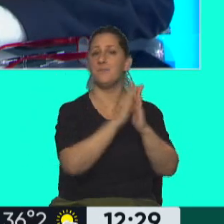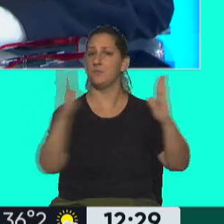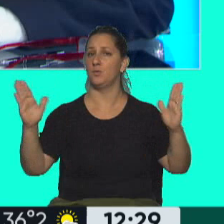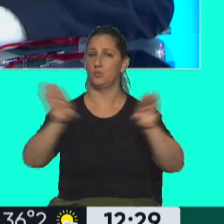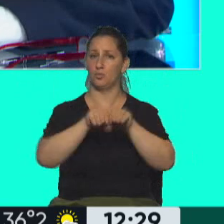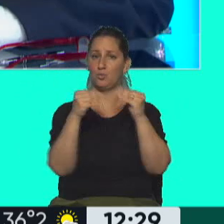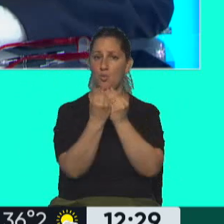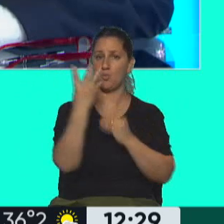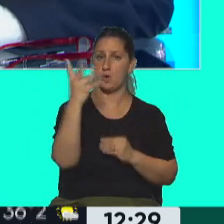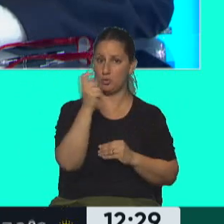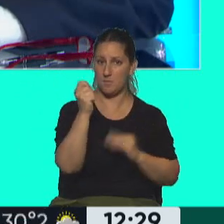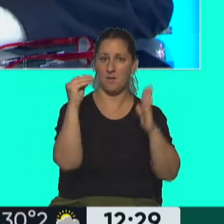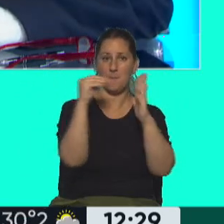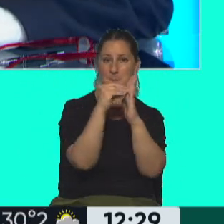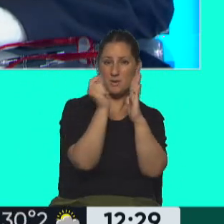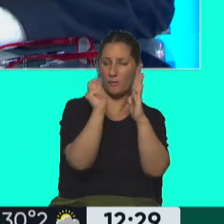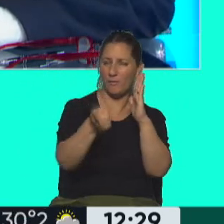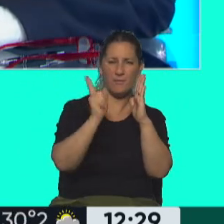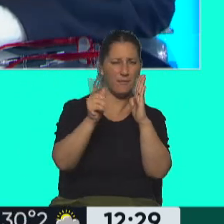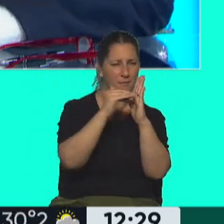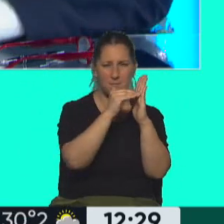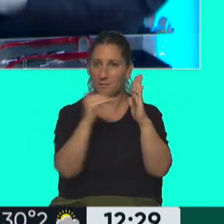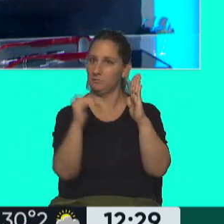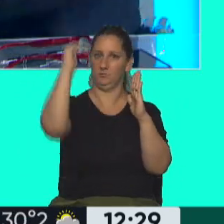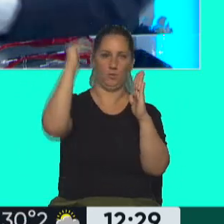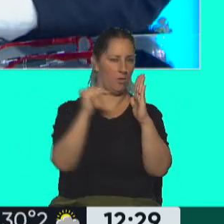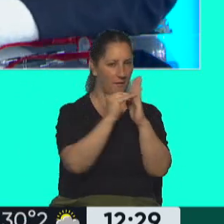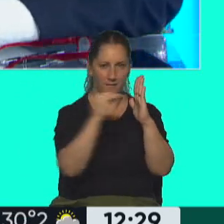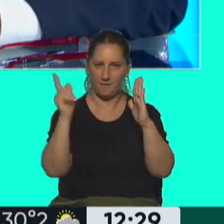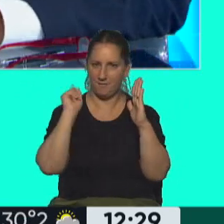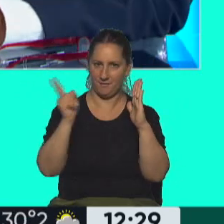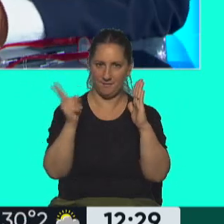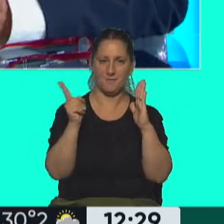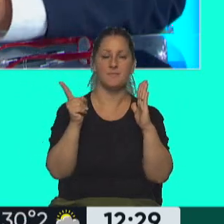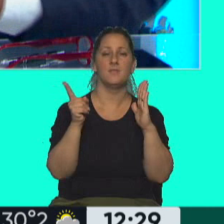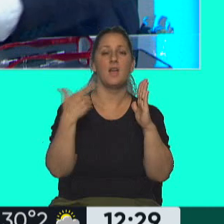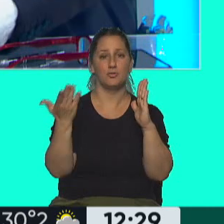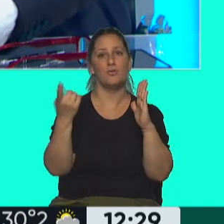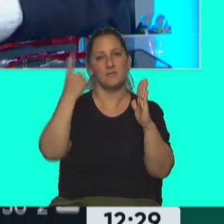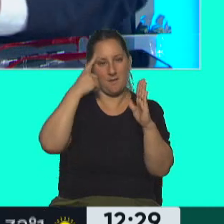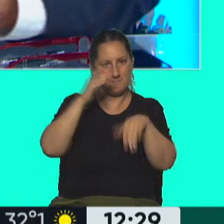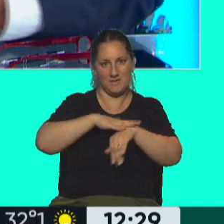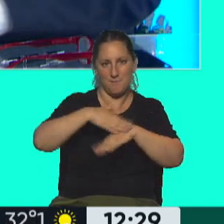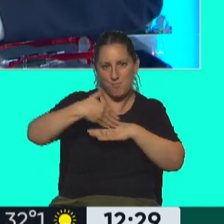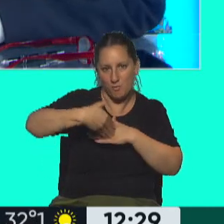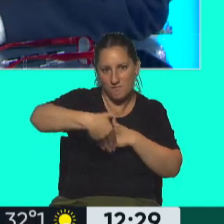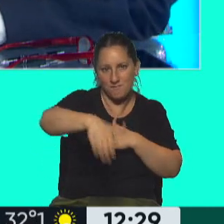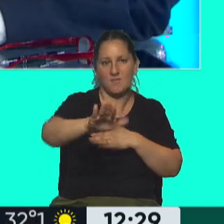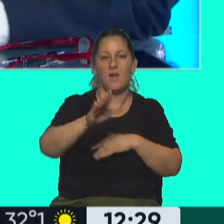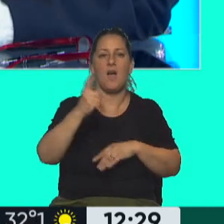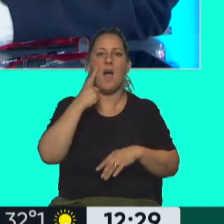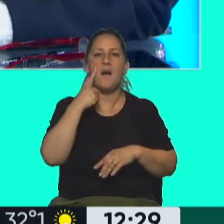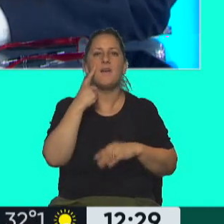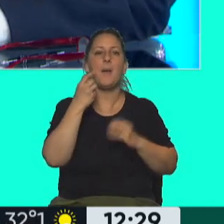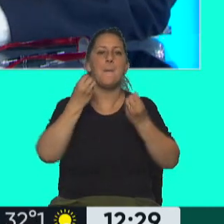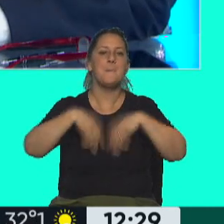congelamiento de precios durante 4 meses. Entonces, todavía tiene proyección y validez el tema de que